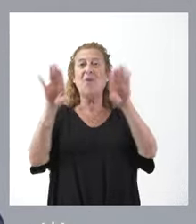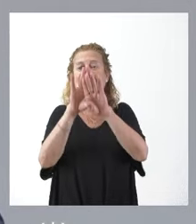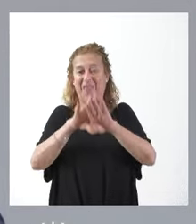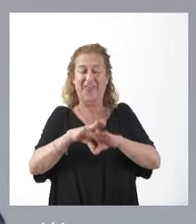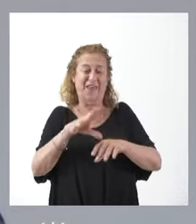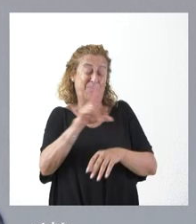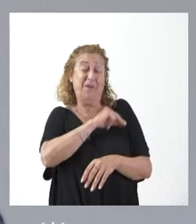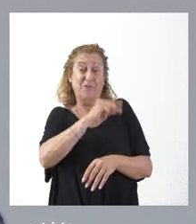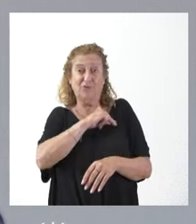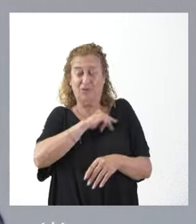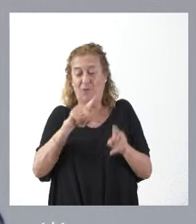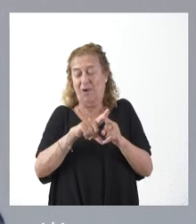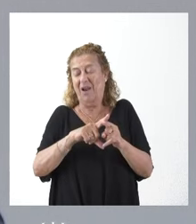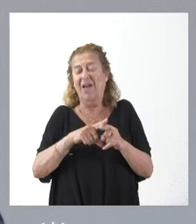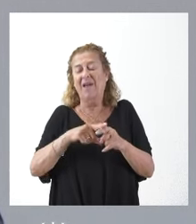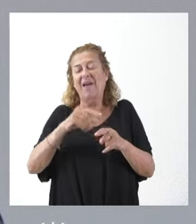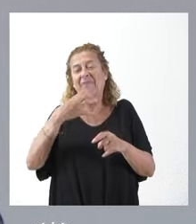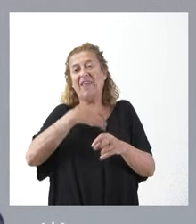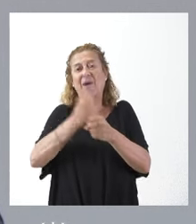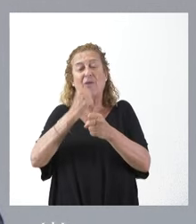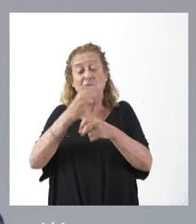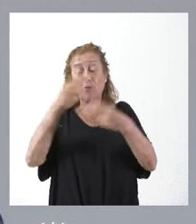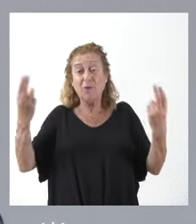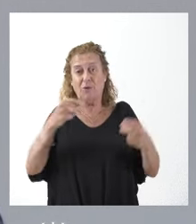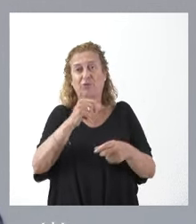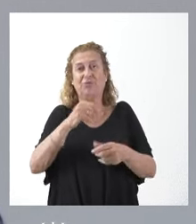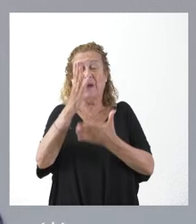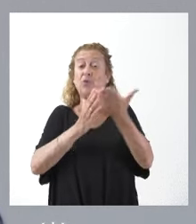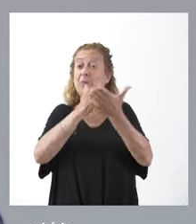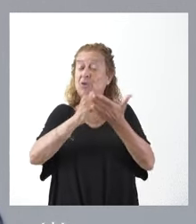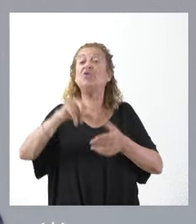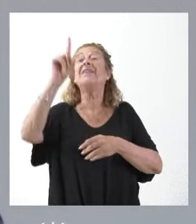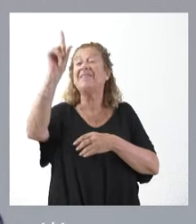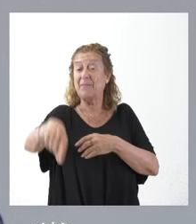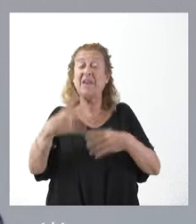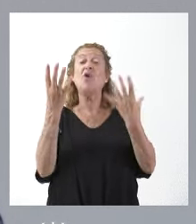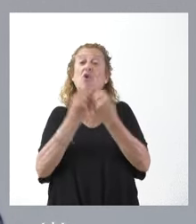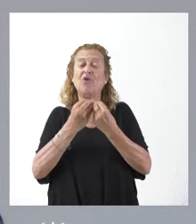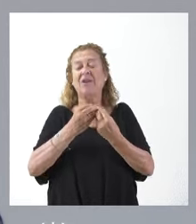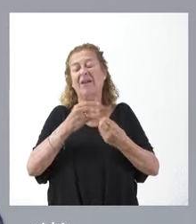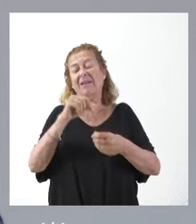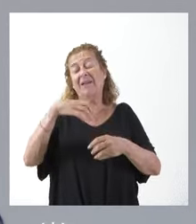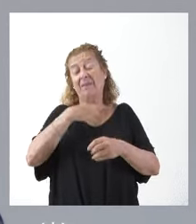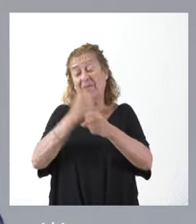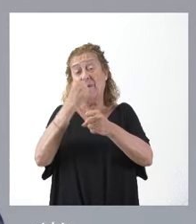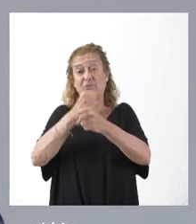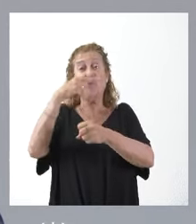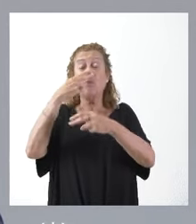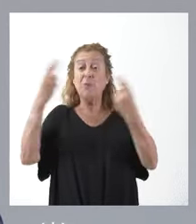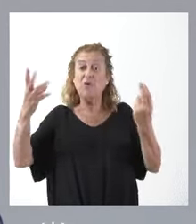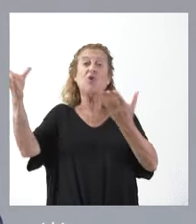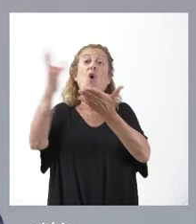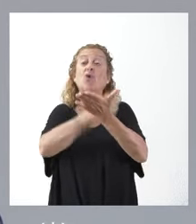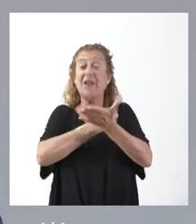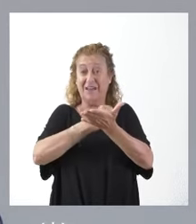respecto a los empleados públicos autonómicos. Y exactamente igual ocurre con los empleados públicos de otras comunidades autónomas,